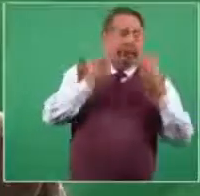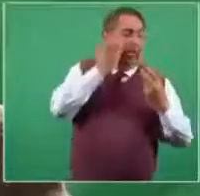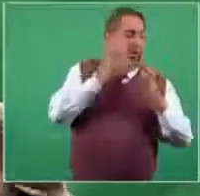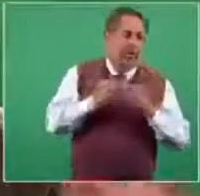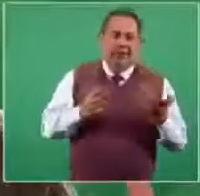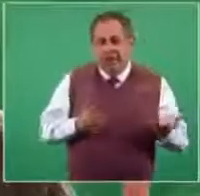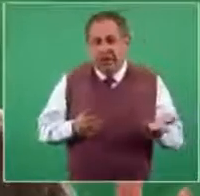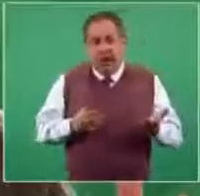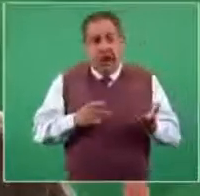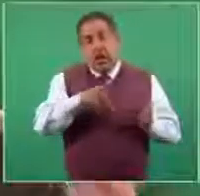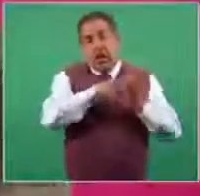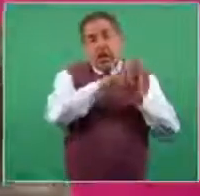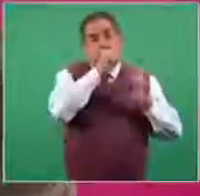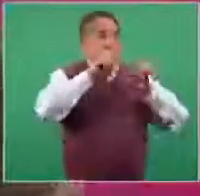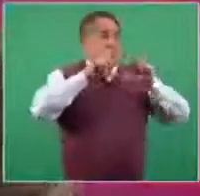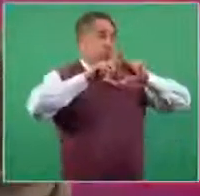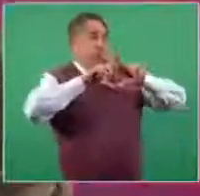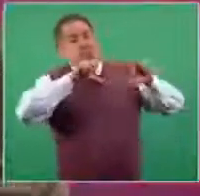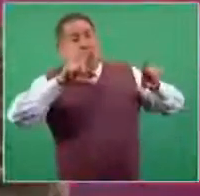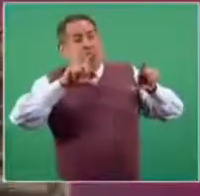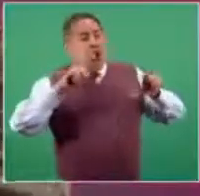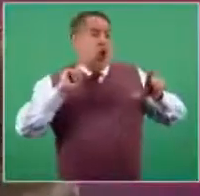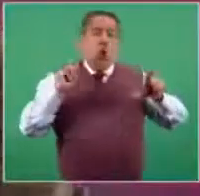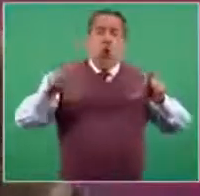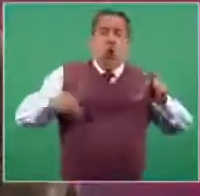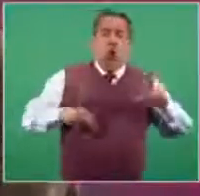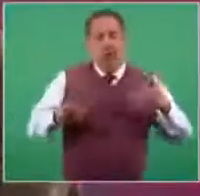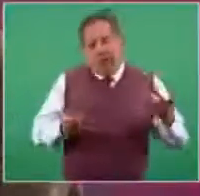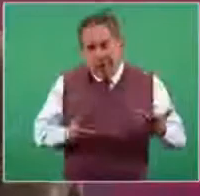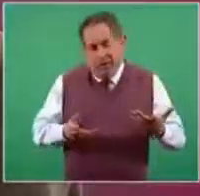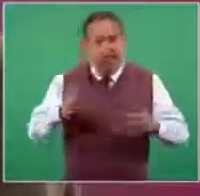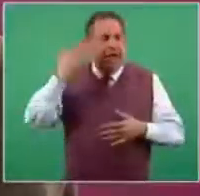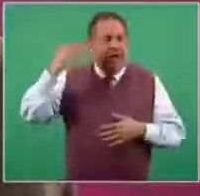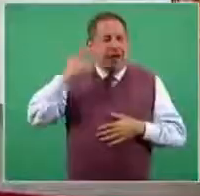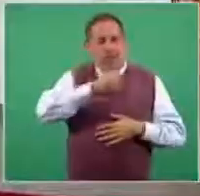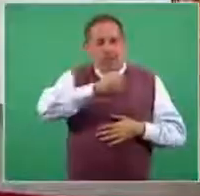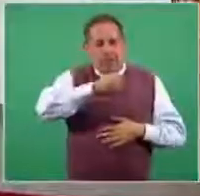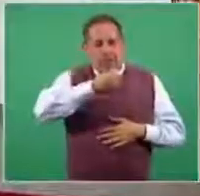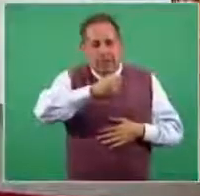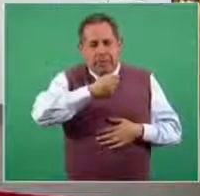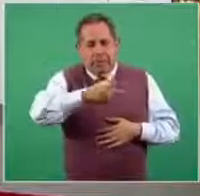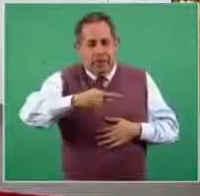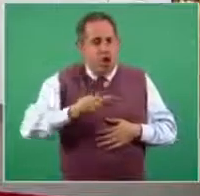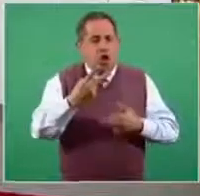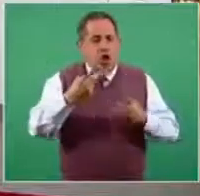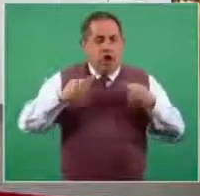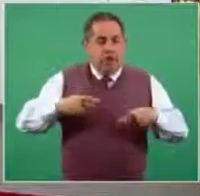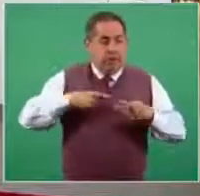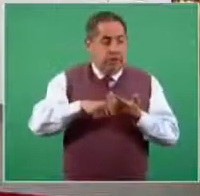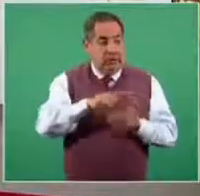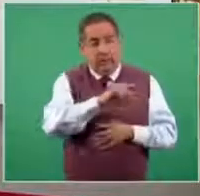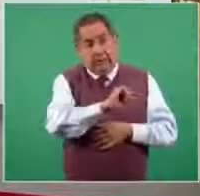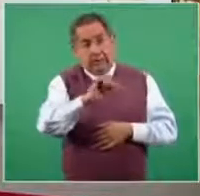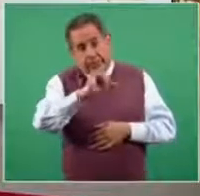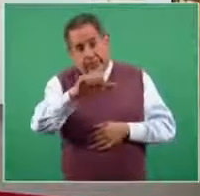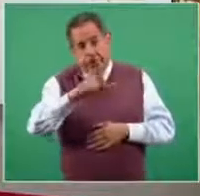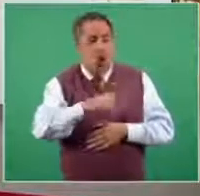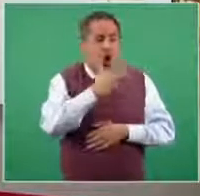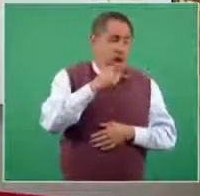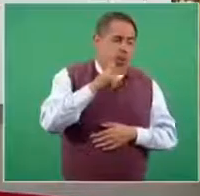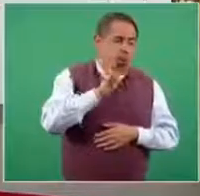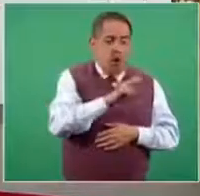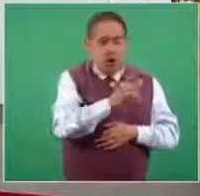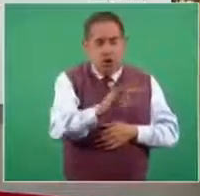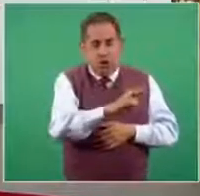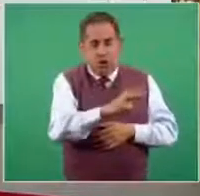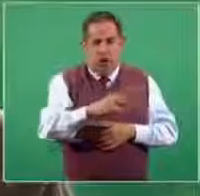el poner titulares que enfoquen a un culpable. El otro día en una entrevista de radio, dos personas muy destacadas, hombre y mujer,